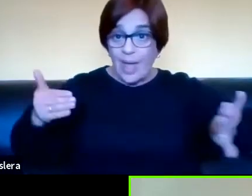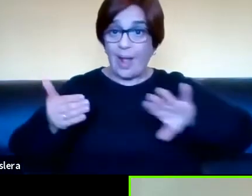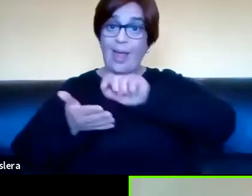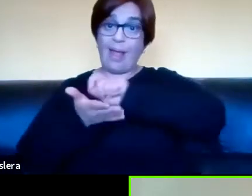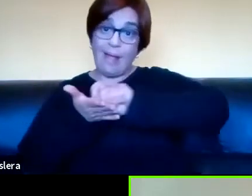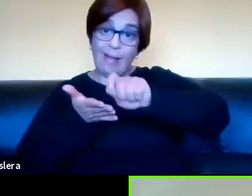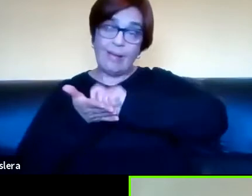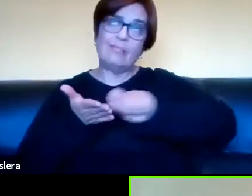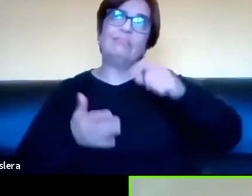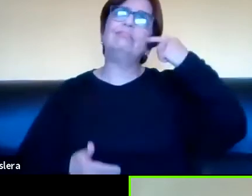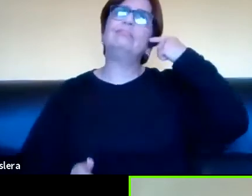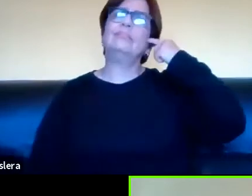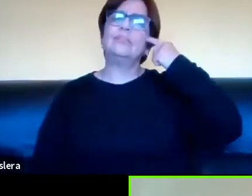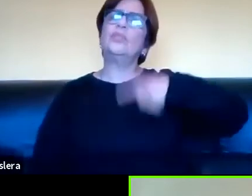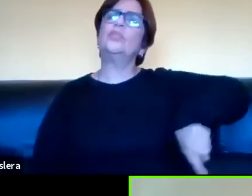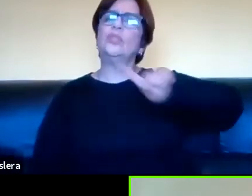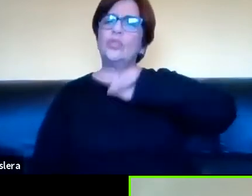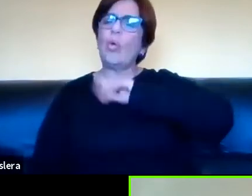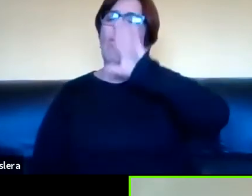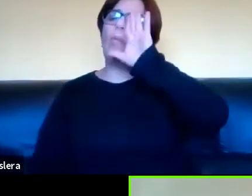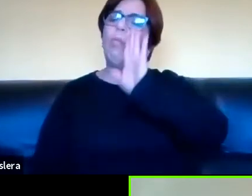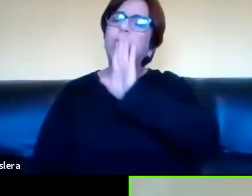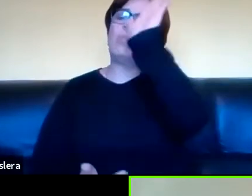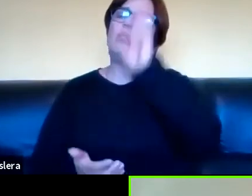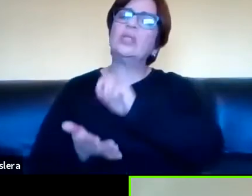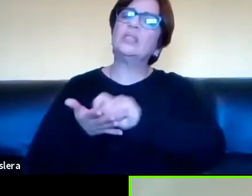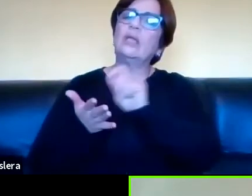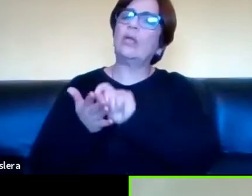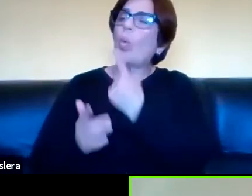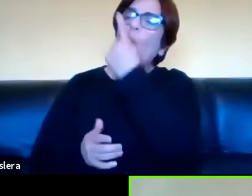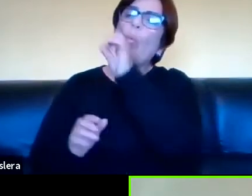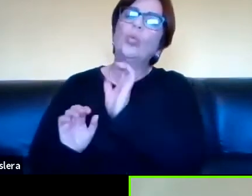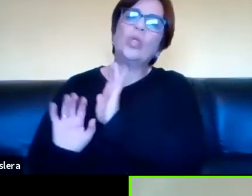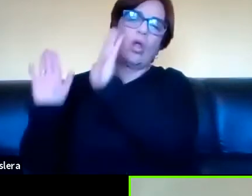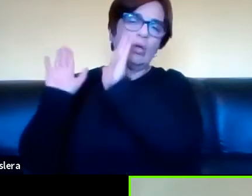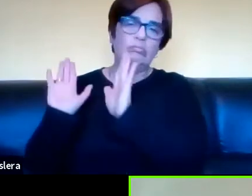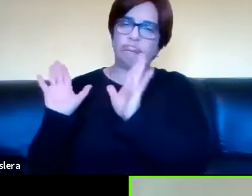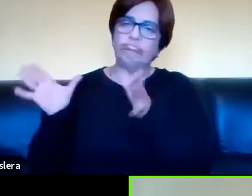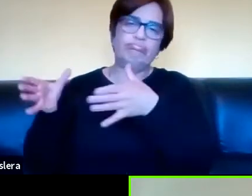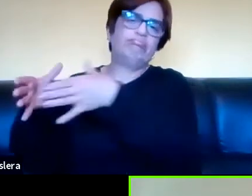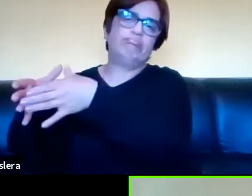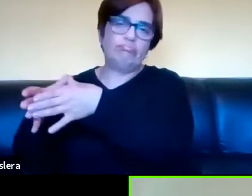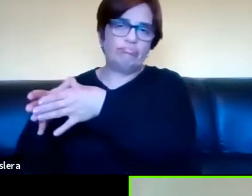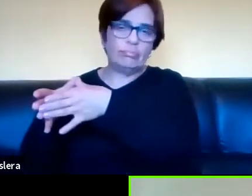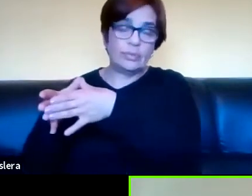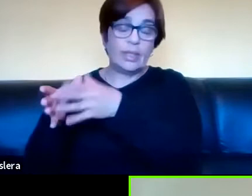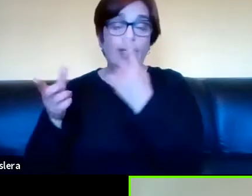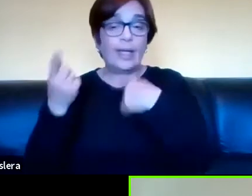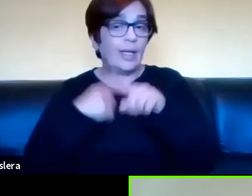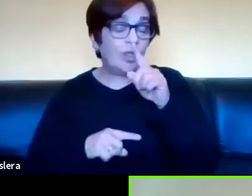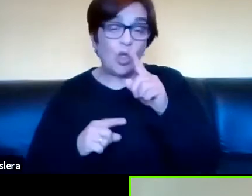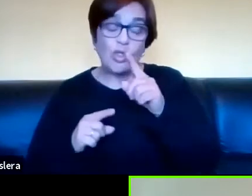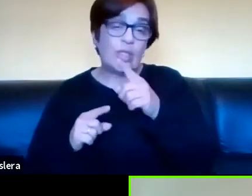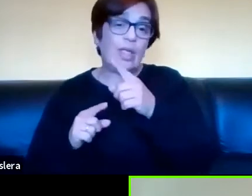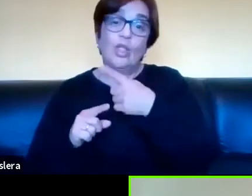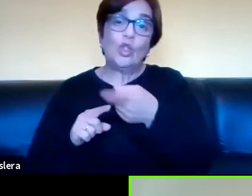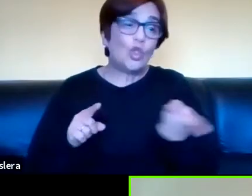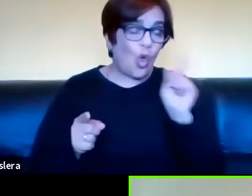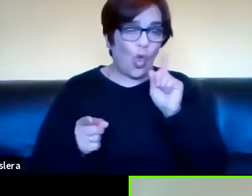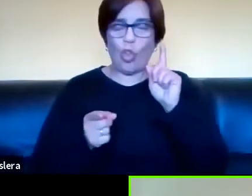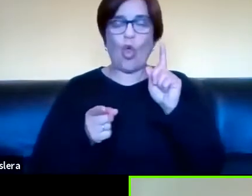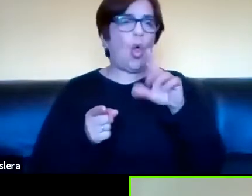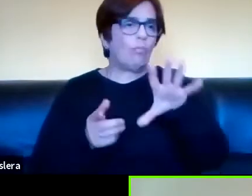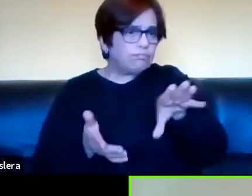pensábamos que las propiedades de la escritura solo eran de la escritura y por lo tanto que toda la cultura letrada,